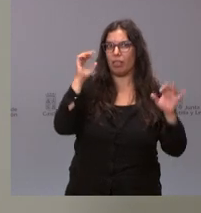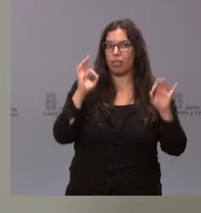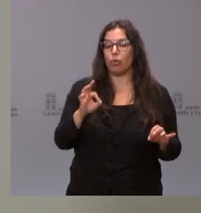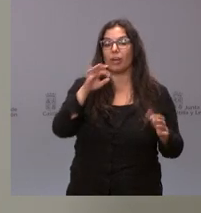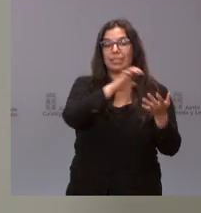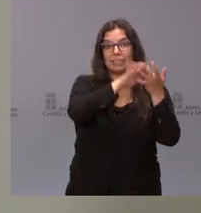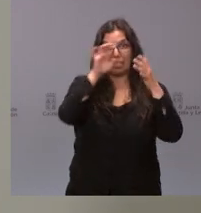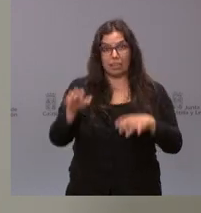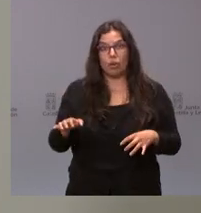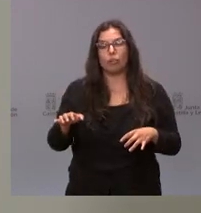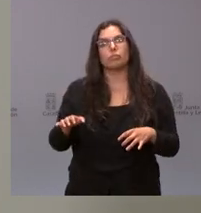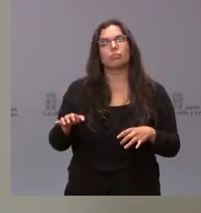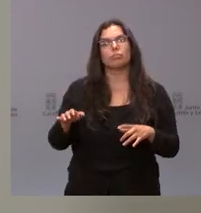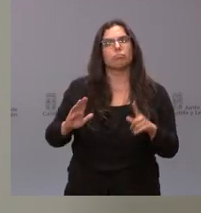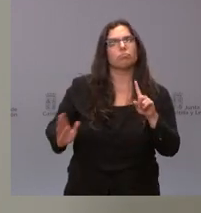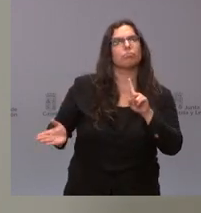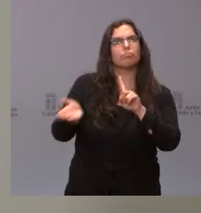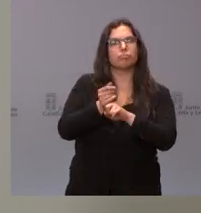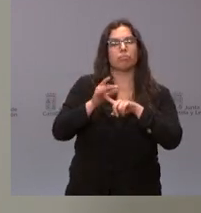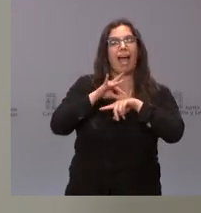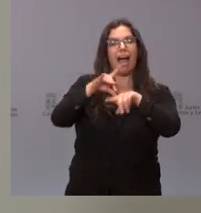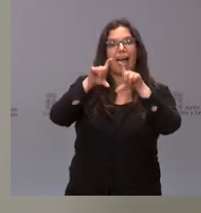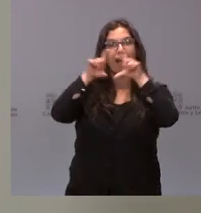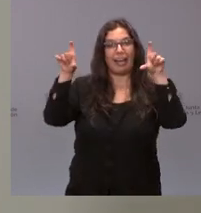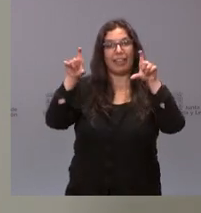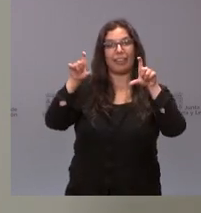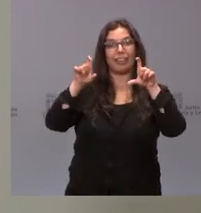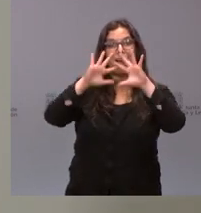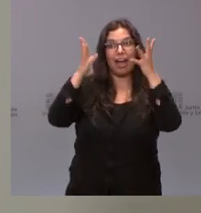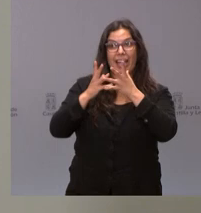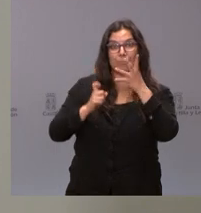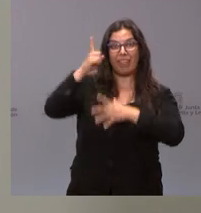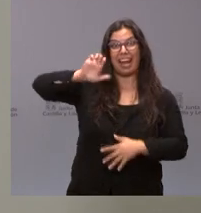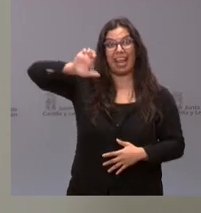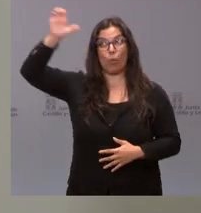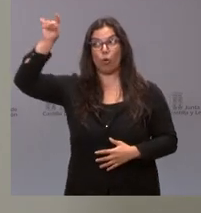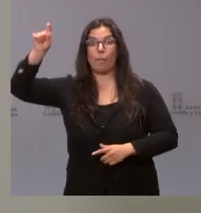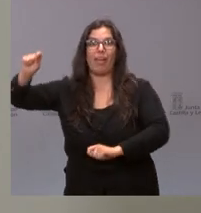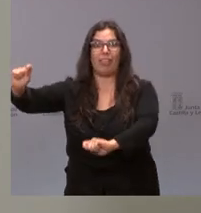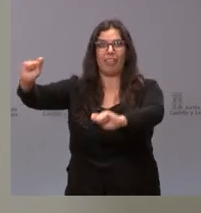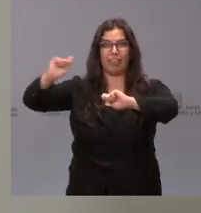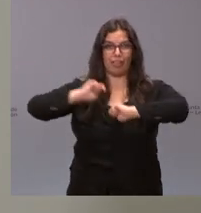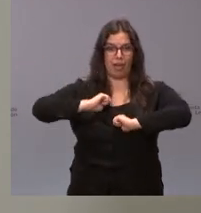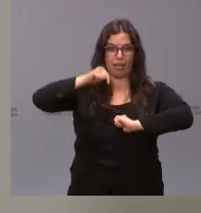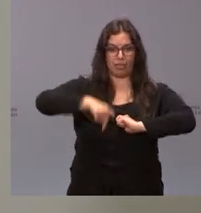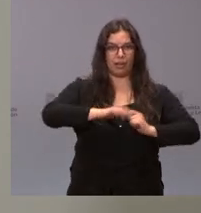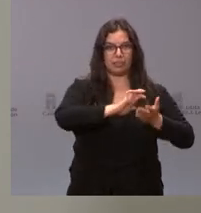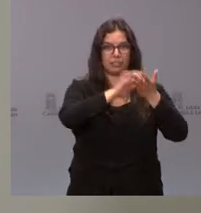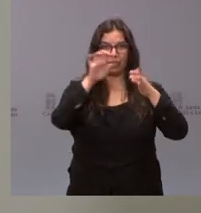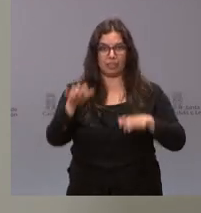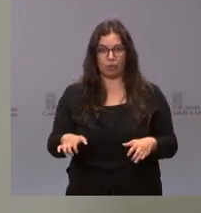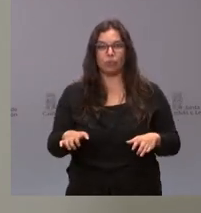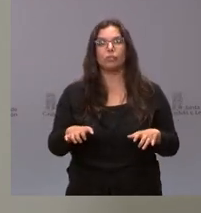Castilla y León obtuvo por parte de la Agencia Espacial Europea la asignación de un hub